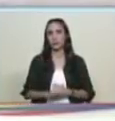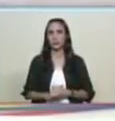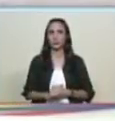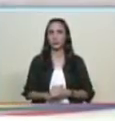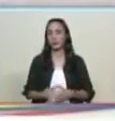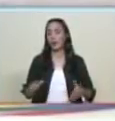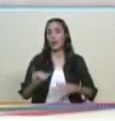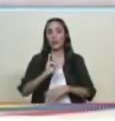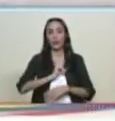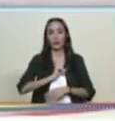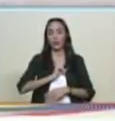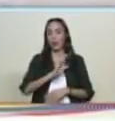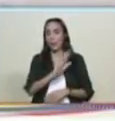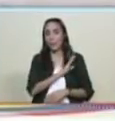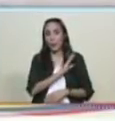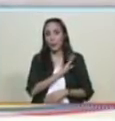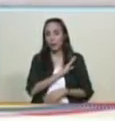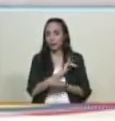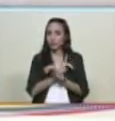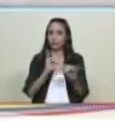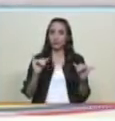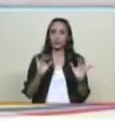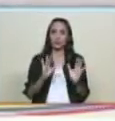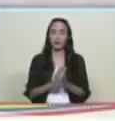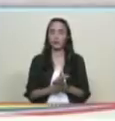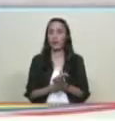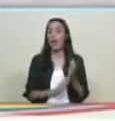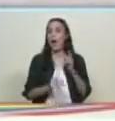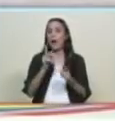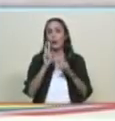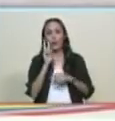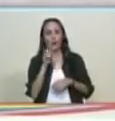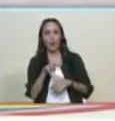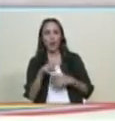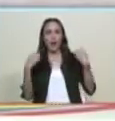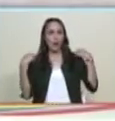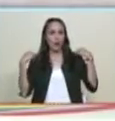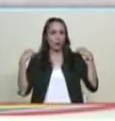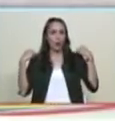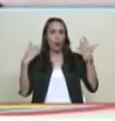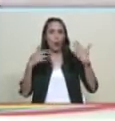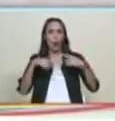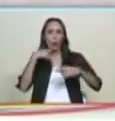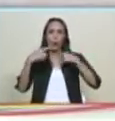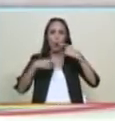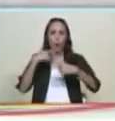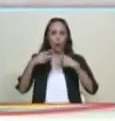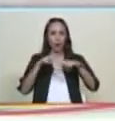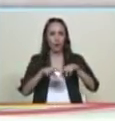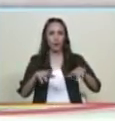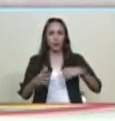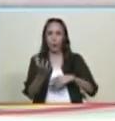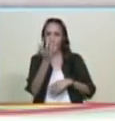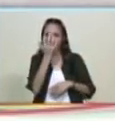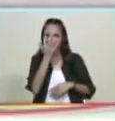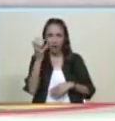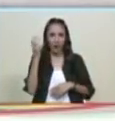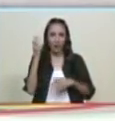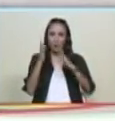esa es nuestra identidad por eso uno ve en todos los disfraces de los niños en los bailes en los coloridos de las máscaras